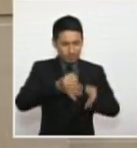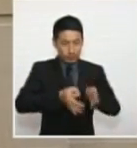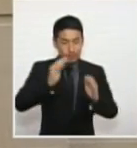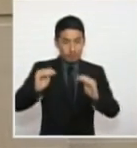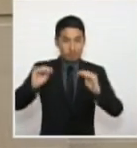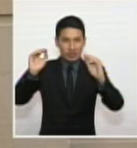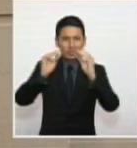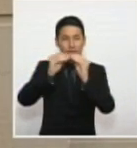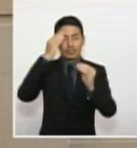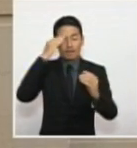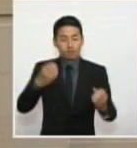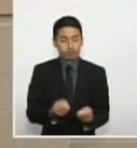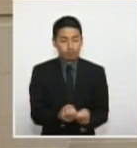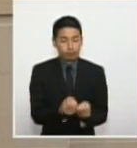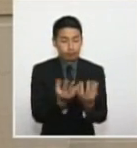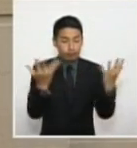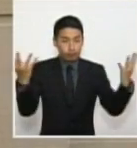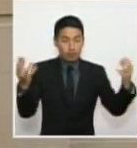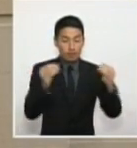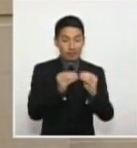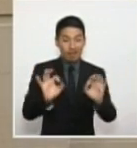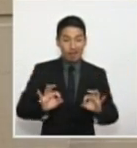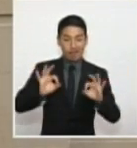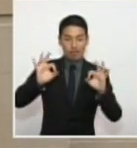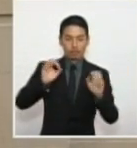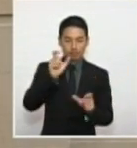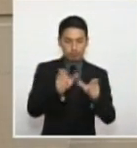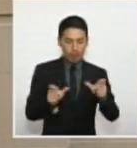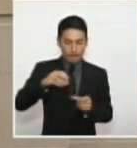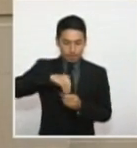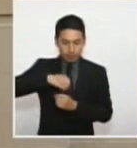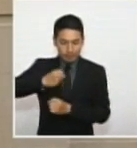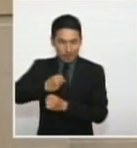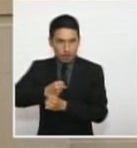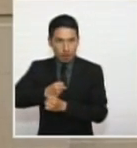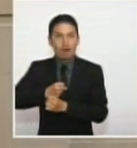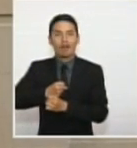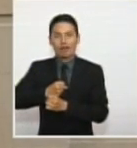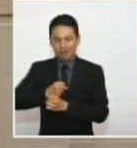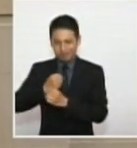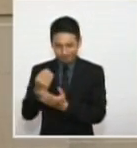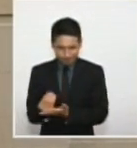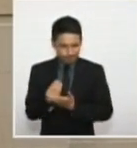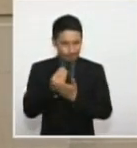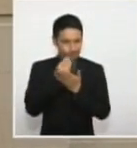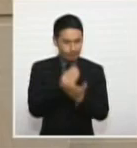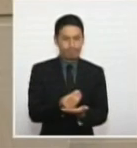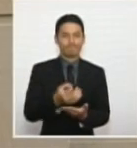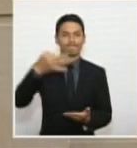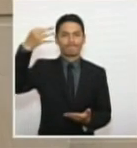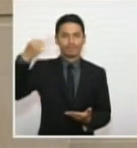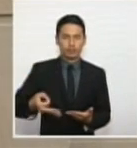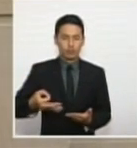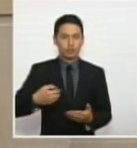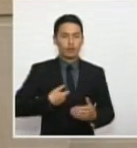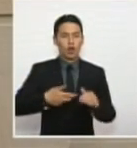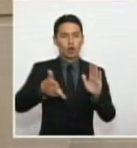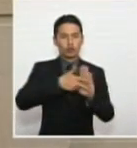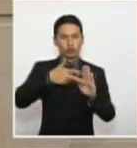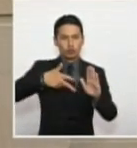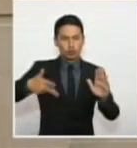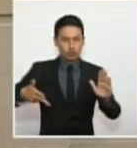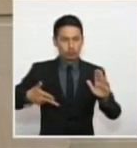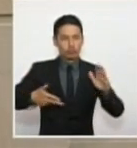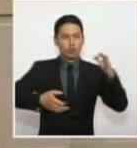como la pluralidad y calidad de sus miembros, garantizan la constitucionalidad, la juridicidad,